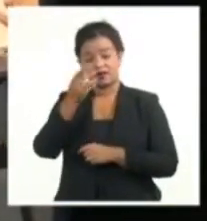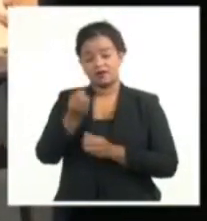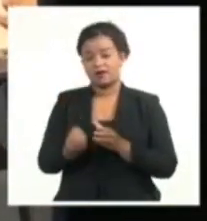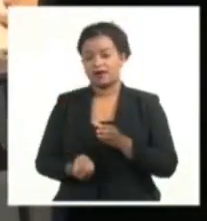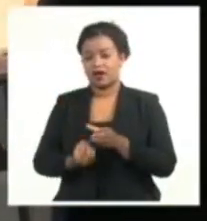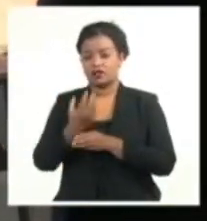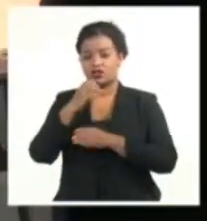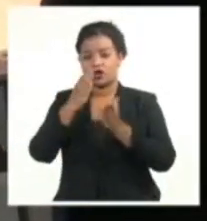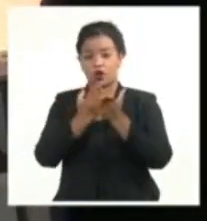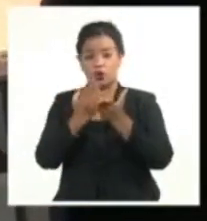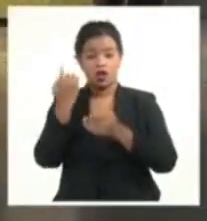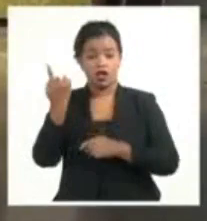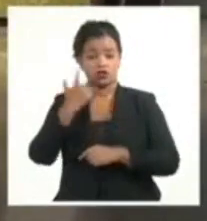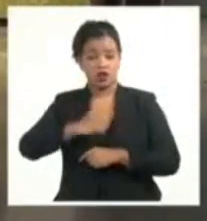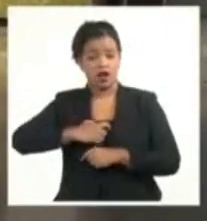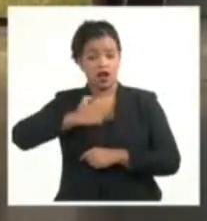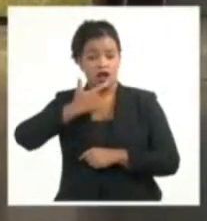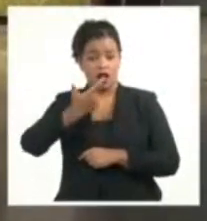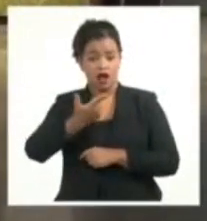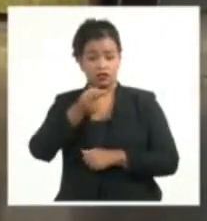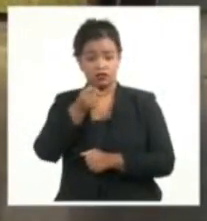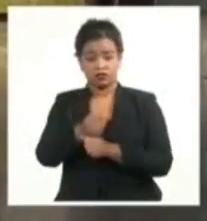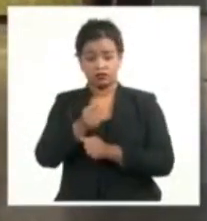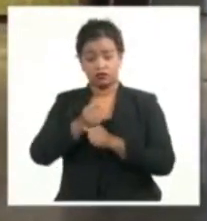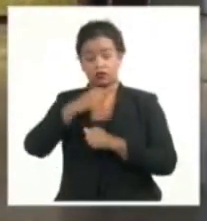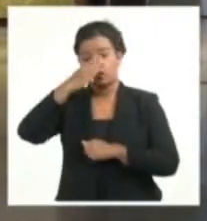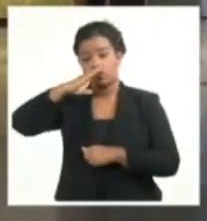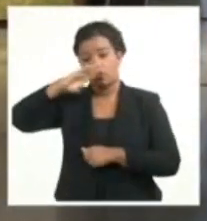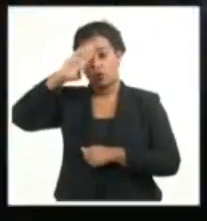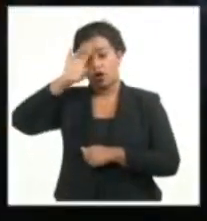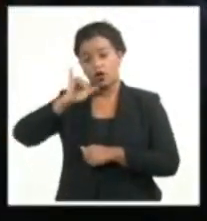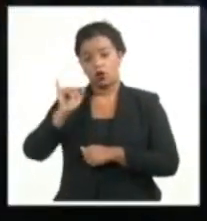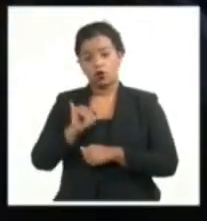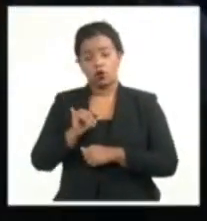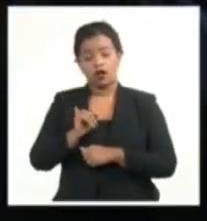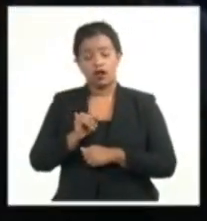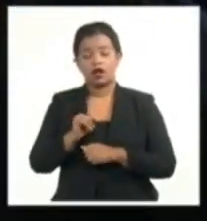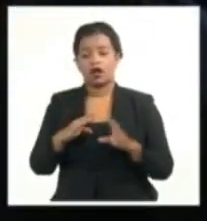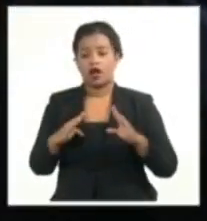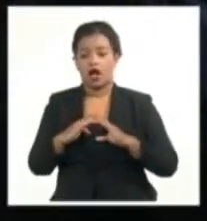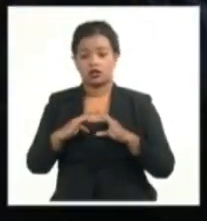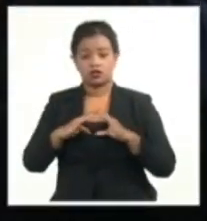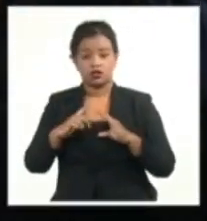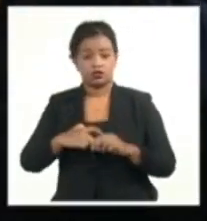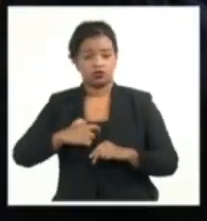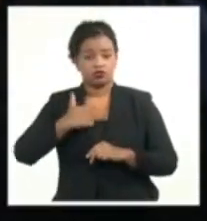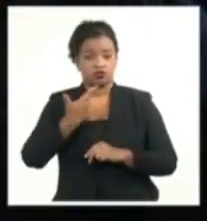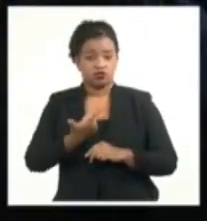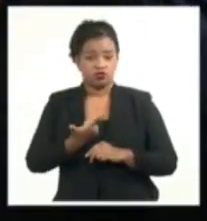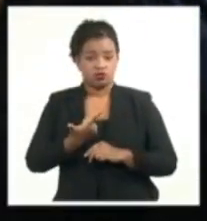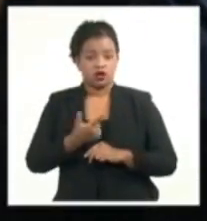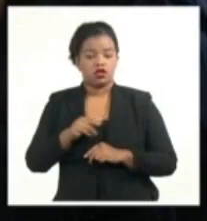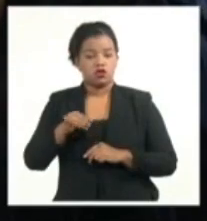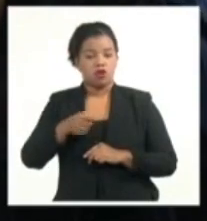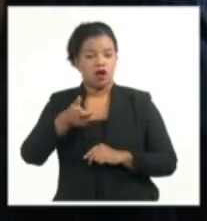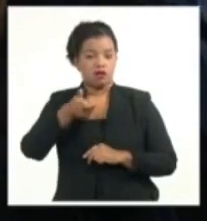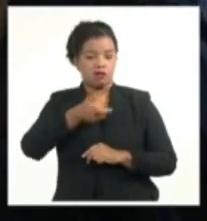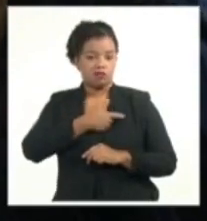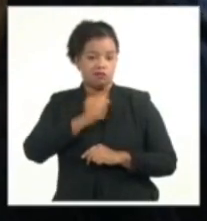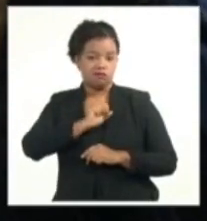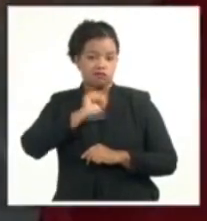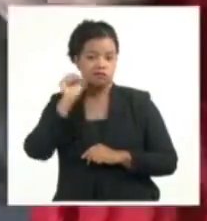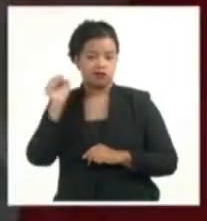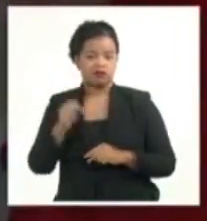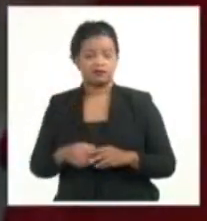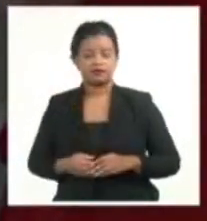de la Escuela Nacional de Arte, la Central de Trabajadores de Cuba y el Consejo de Casas de Cultura confirieron sus sellos conmemorativos.